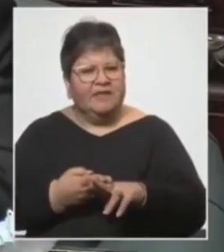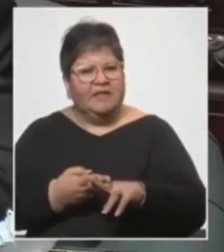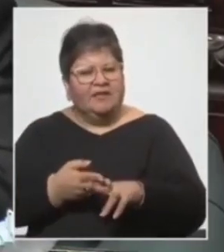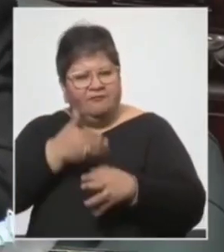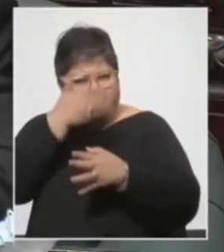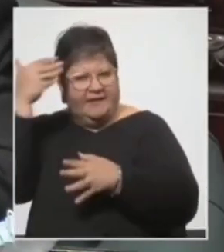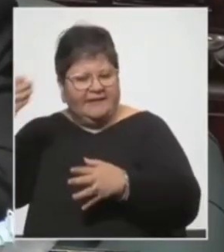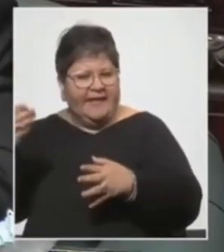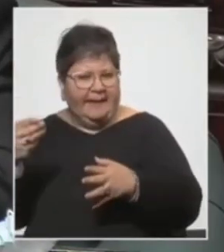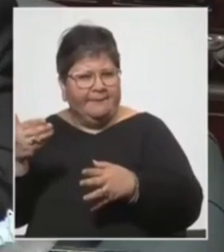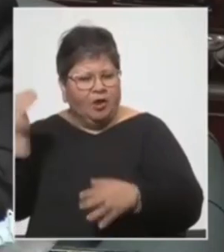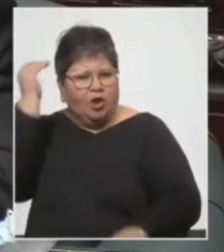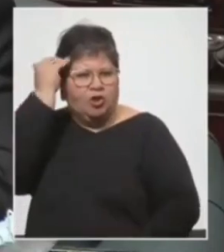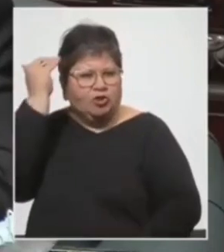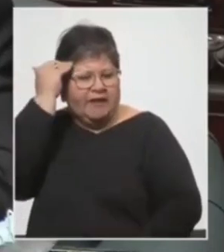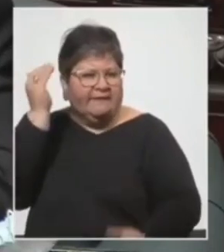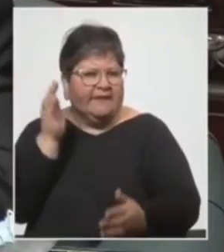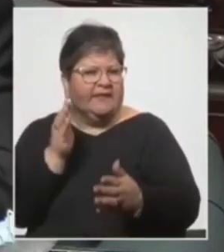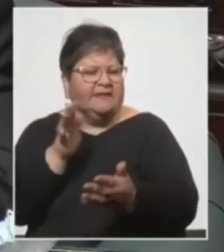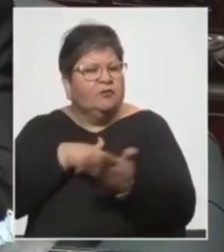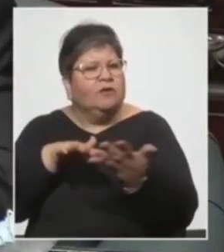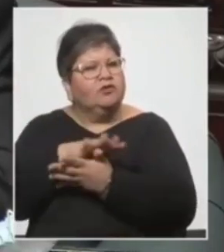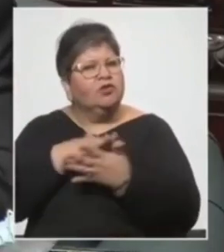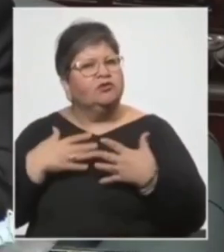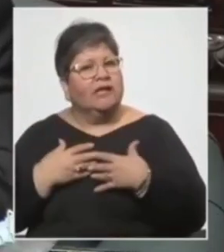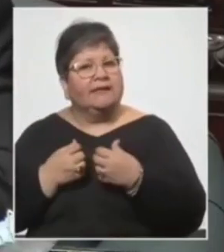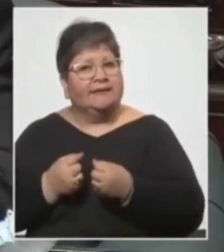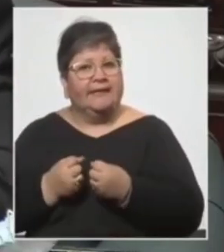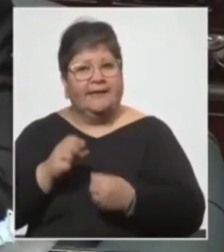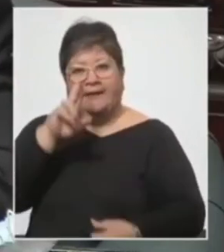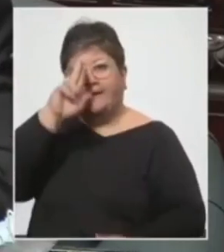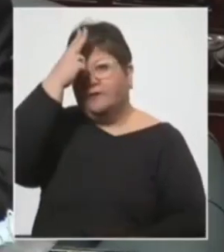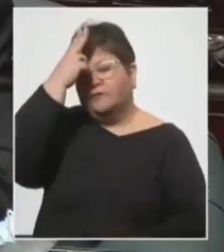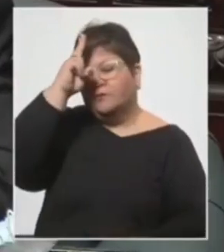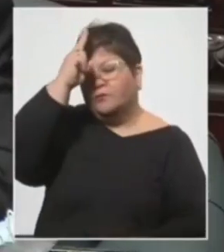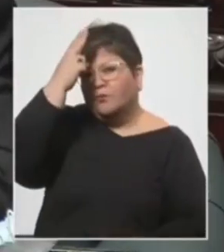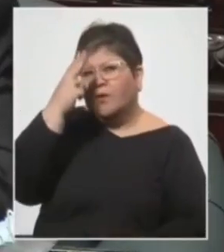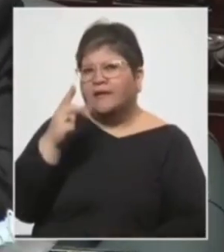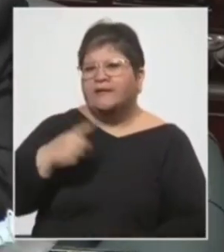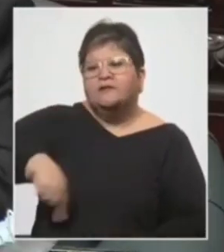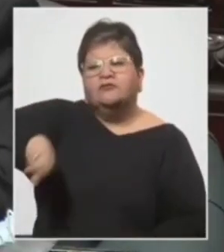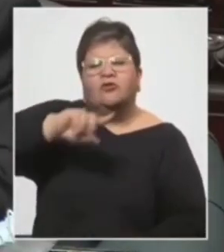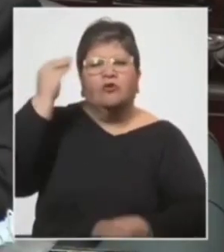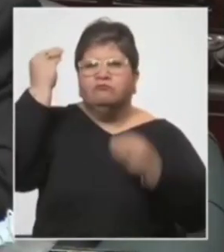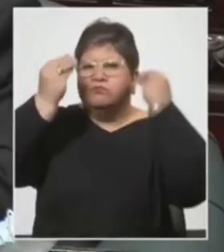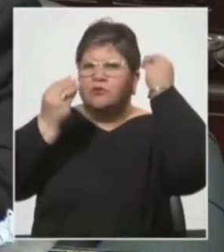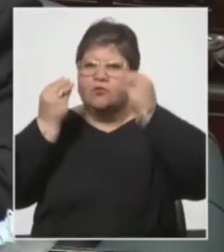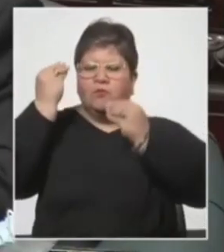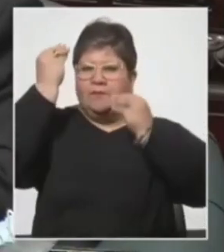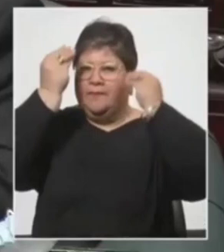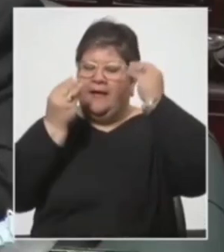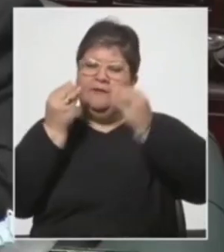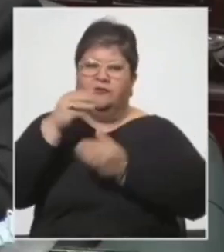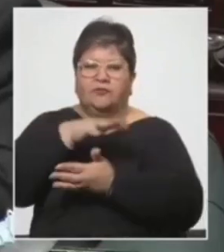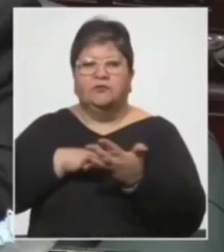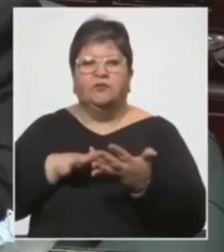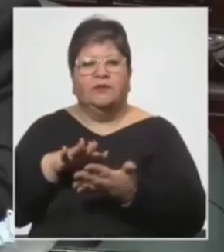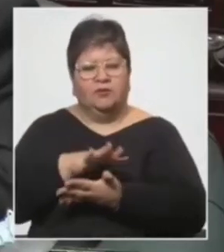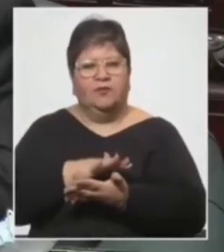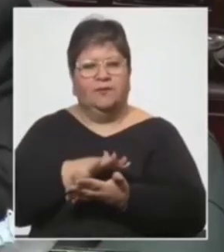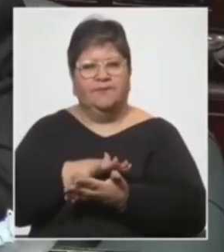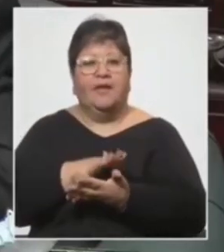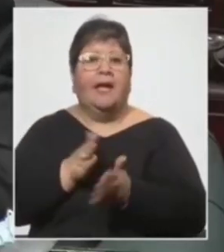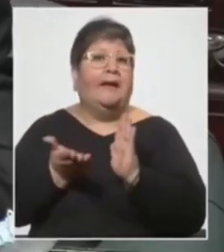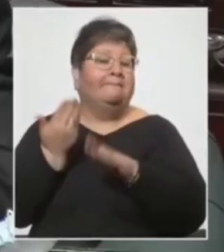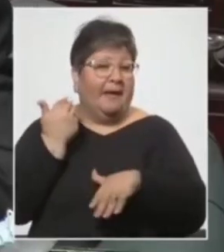sanitaria en el Uruguay todos tenemos una altísima preocupación de la situación sobre todo a partir del informe